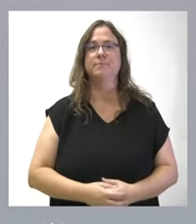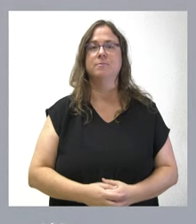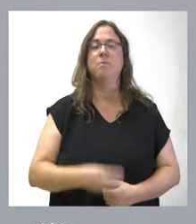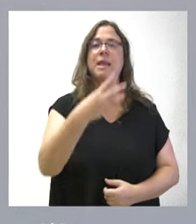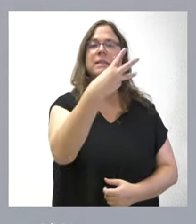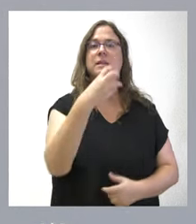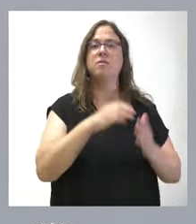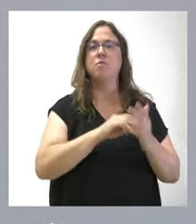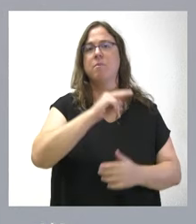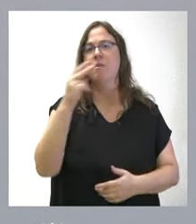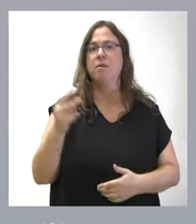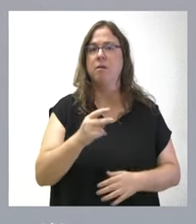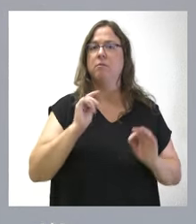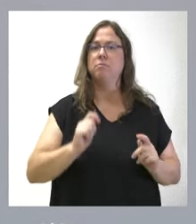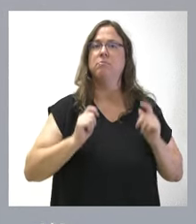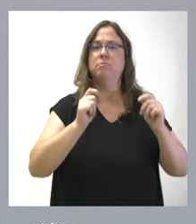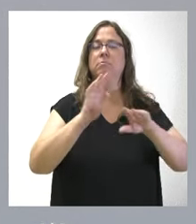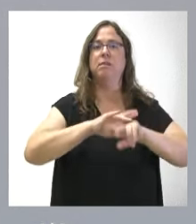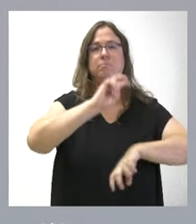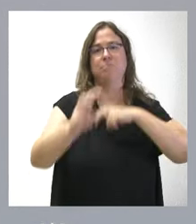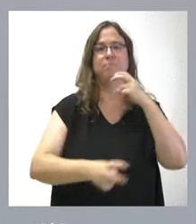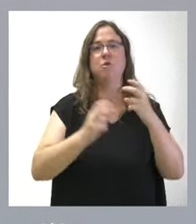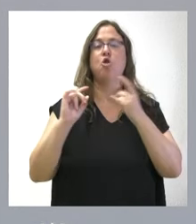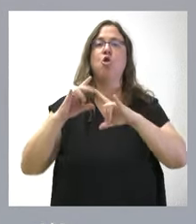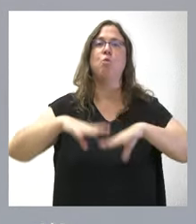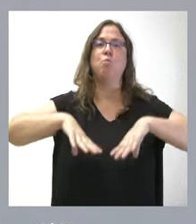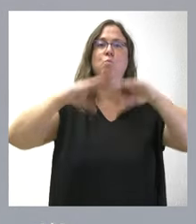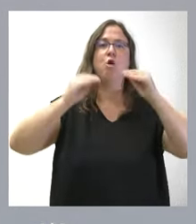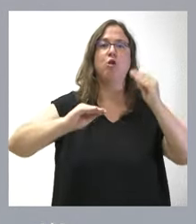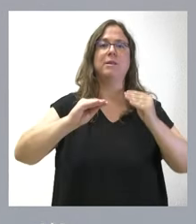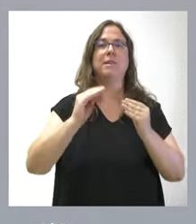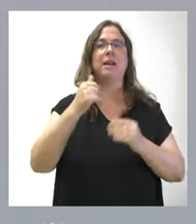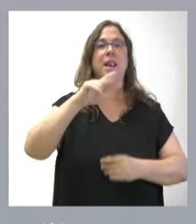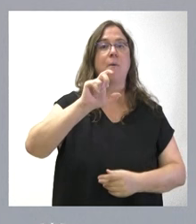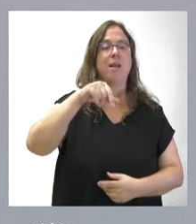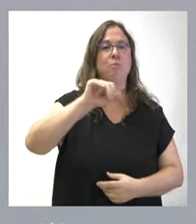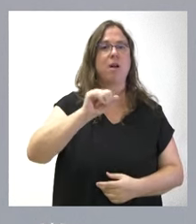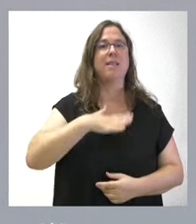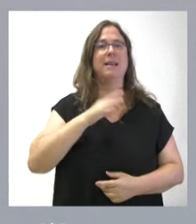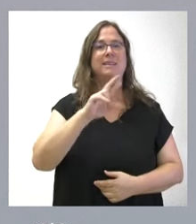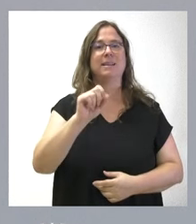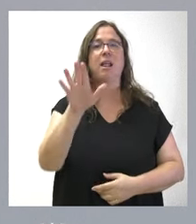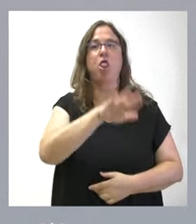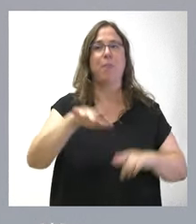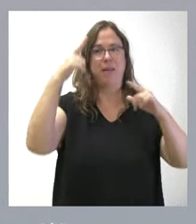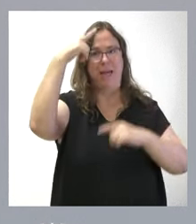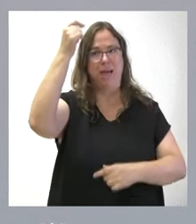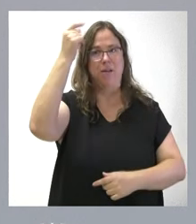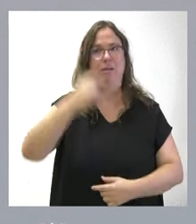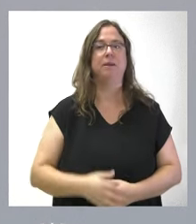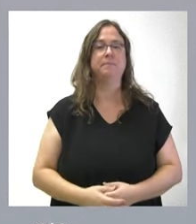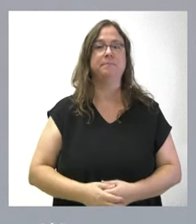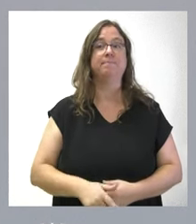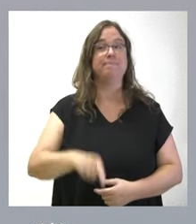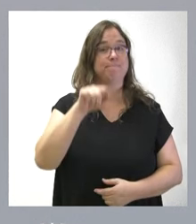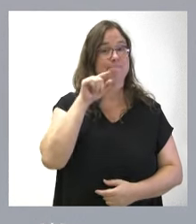.000 euros es lo que se va a destinar para restaurar el monte de utilidad pública de Navalmoral de la sierra en Ávila. Se trata de